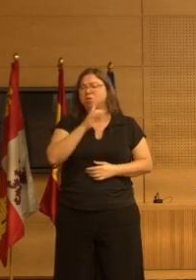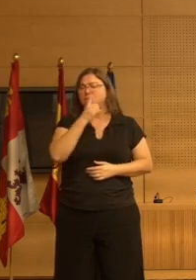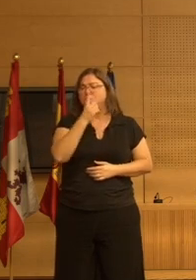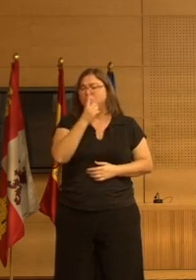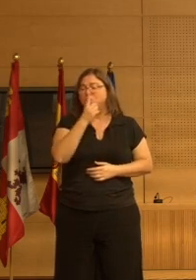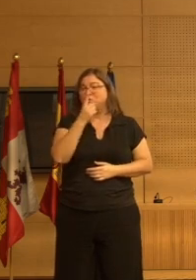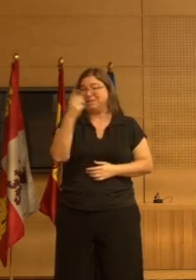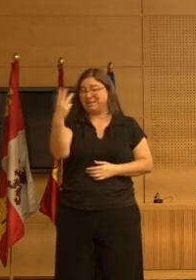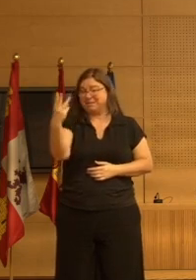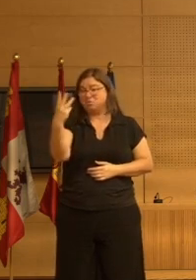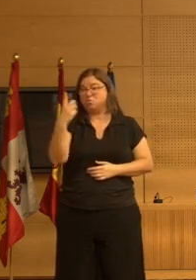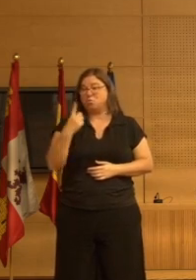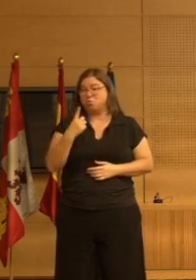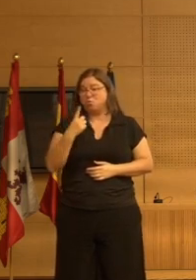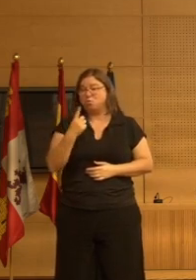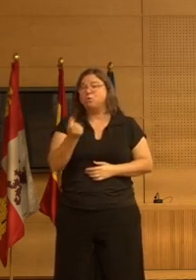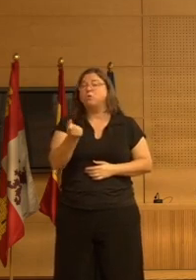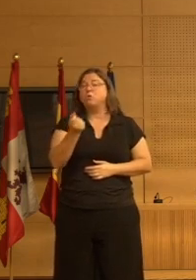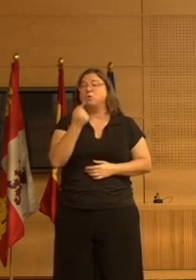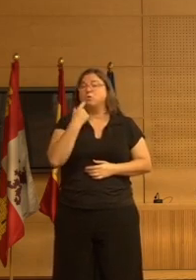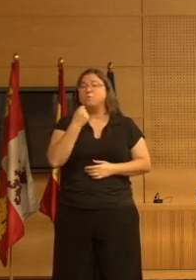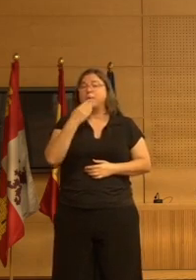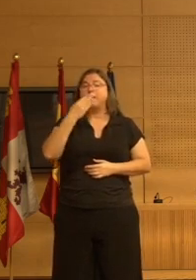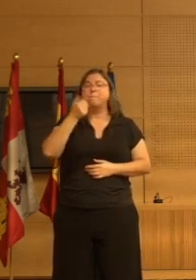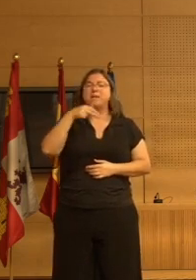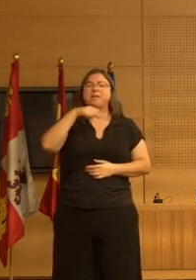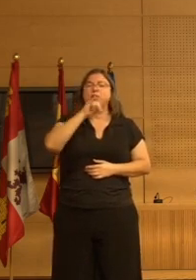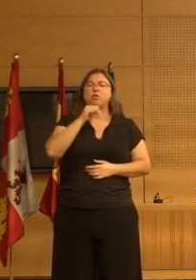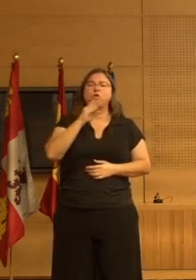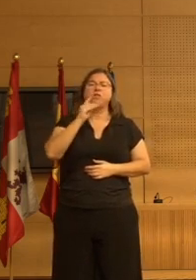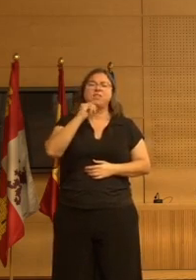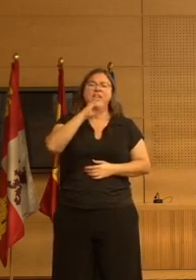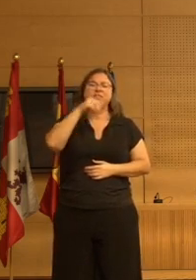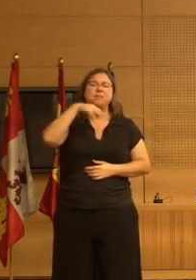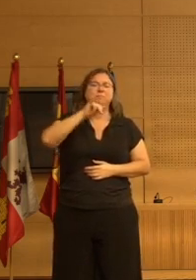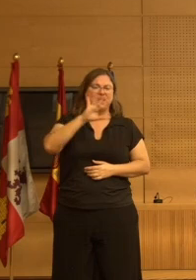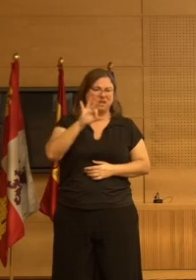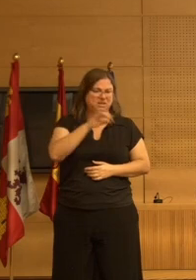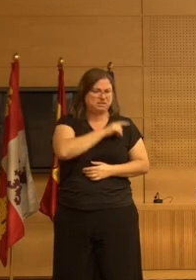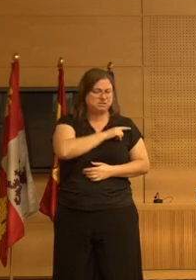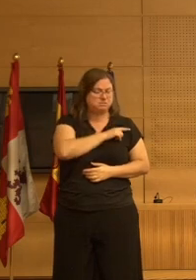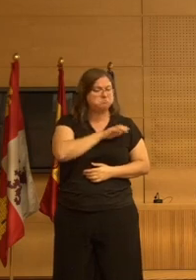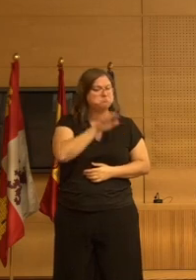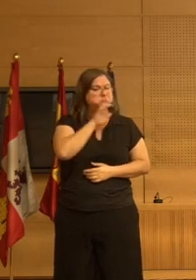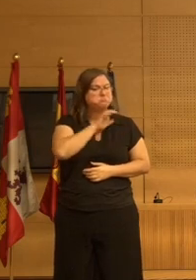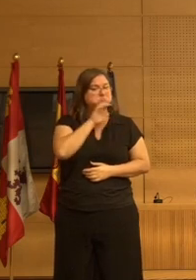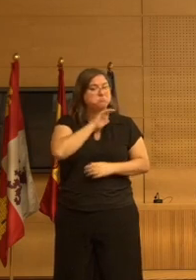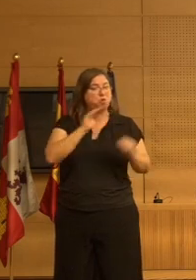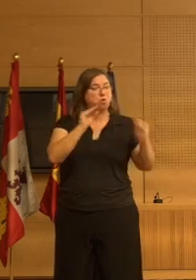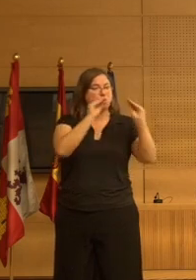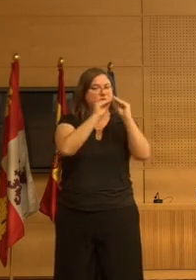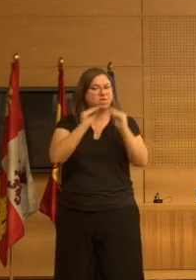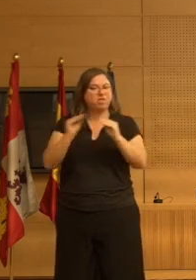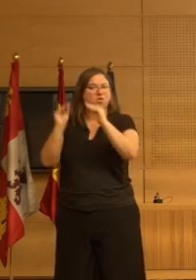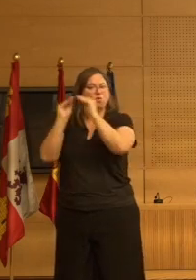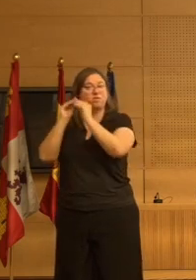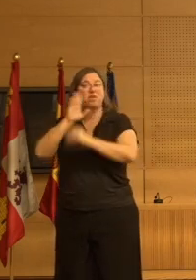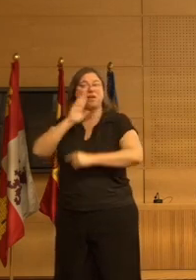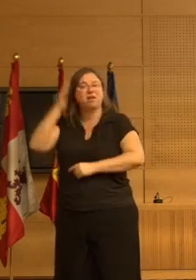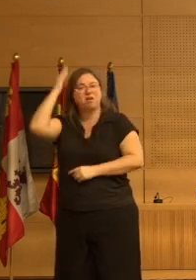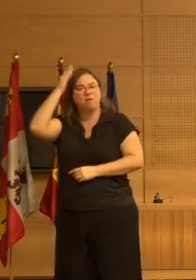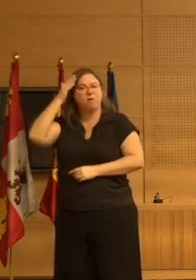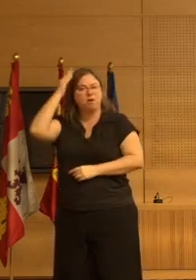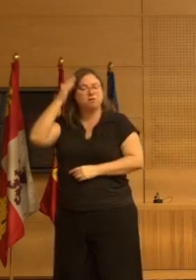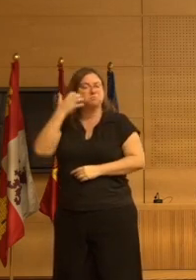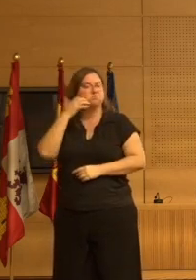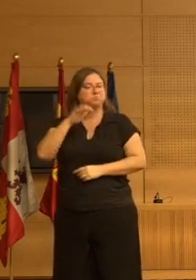uno de cada tres está tomando benzodiazepines. Coinciden, curiosamente, los datos de la comunidad foral, de